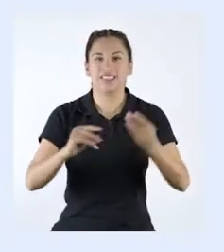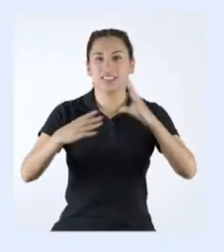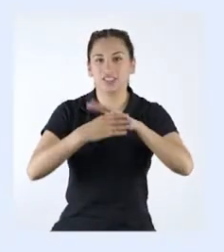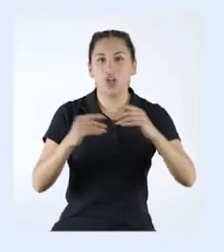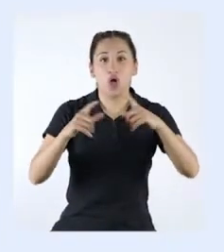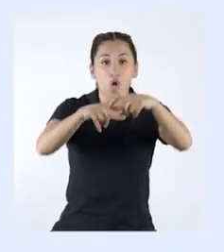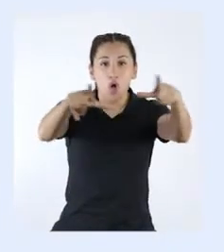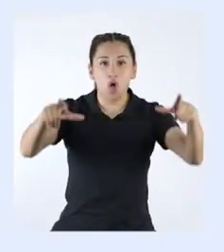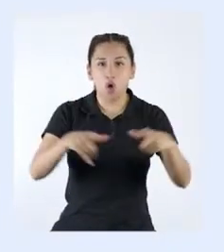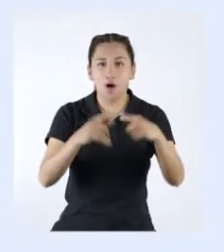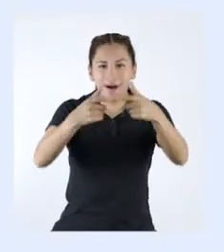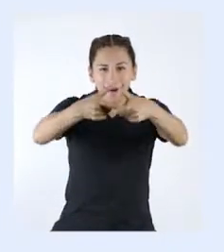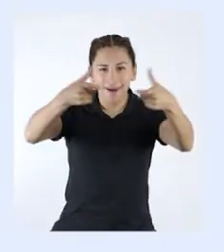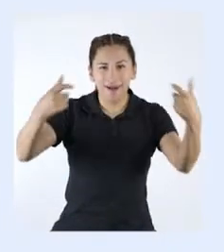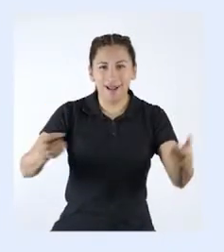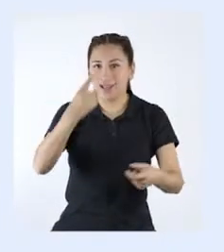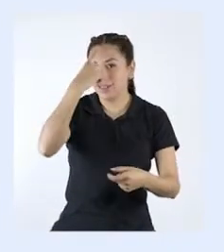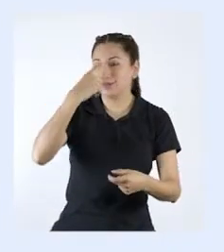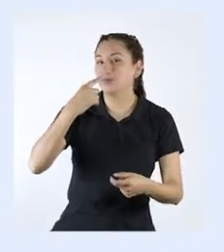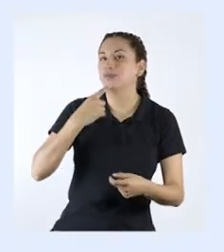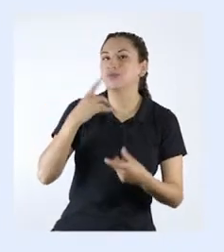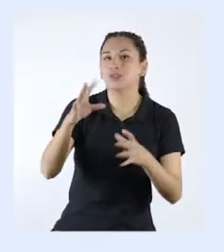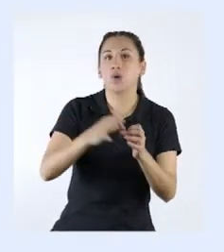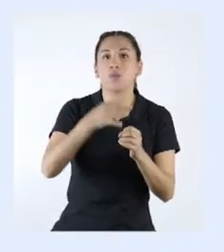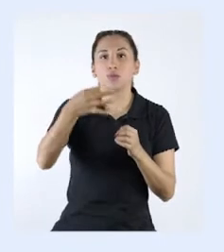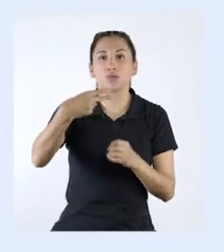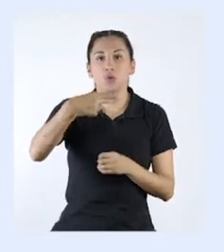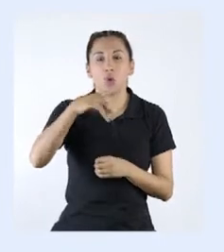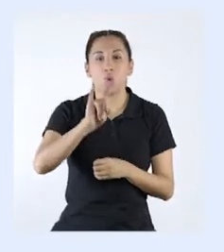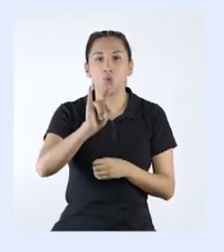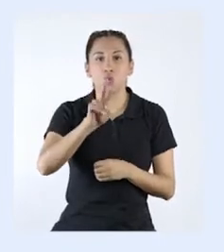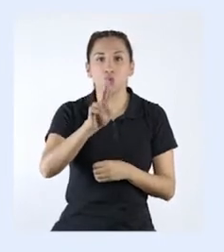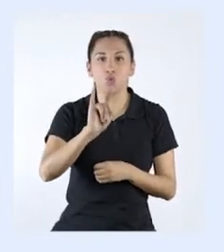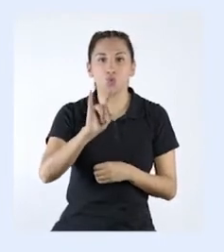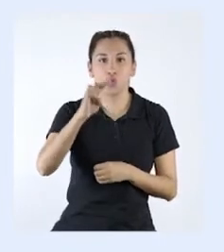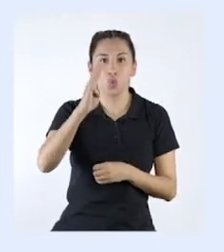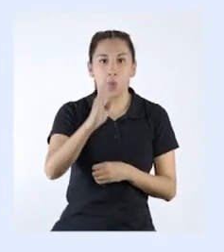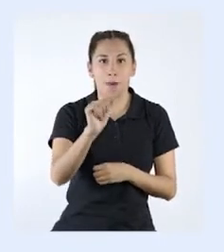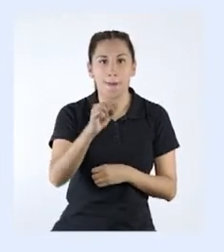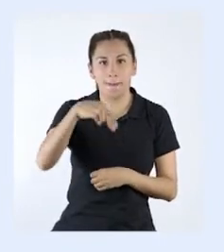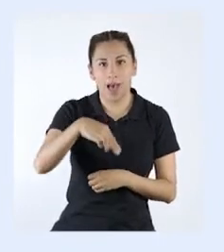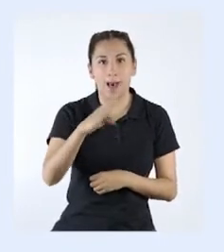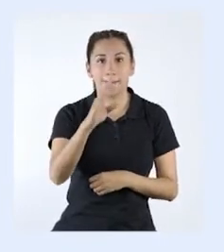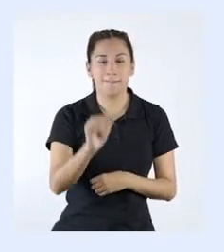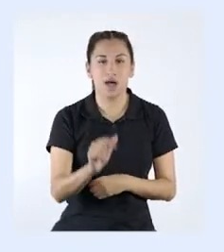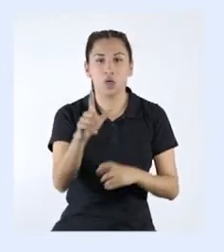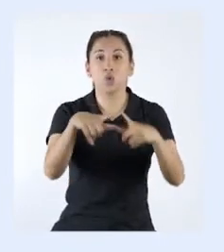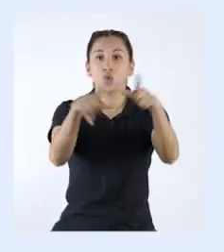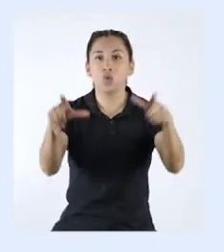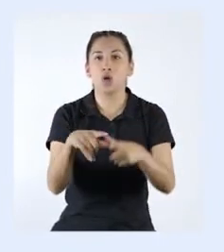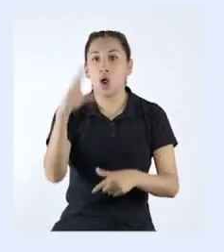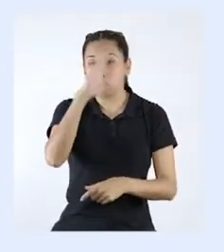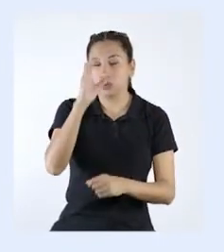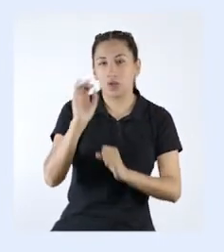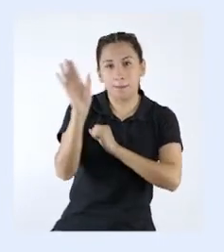Santuario Histórico de Machu Picchu. Está ubicado en la provincia de Urubamba. Su establecimiento busca proteger una